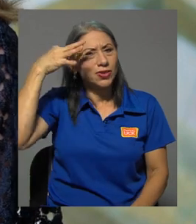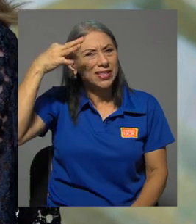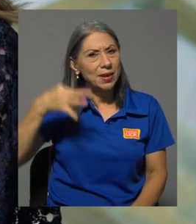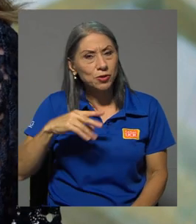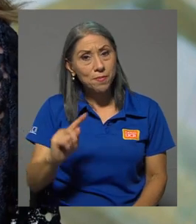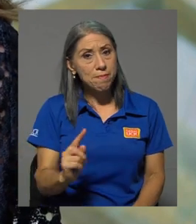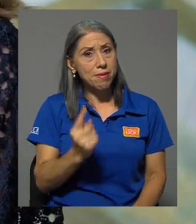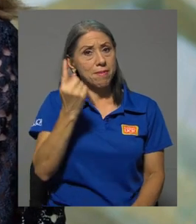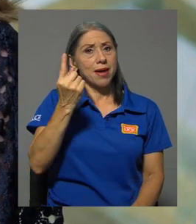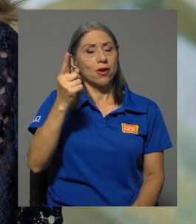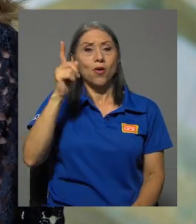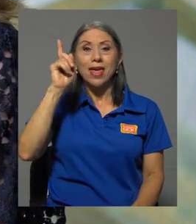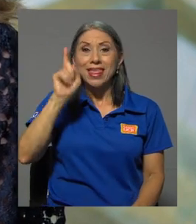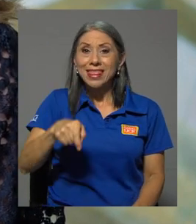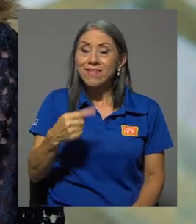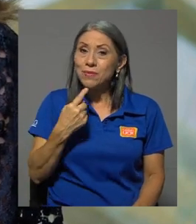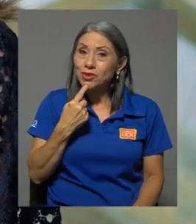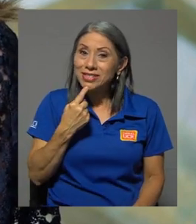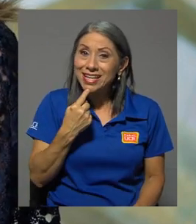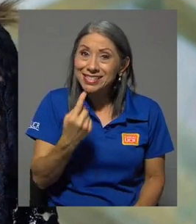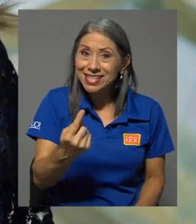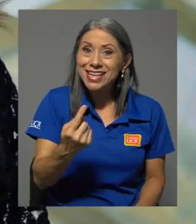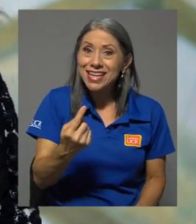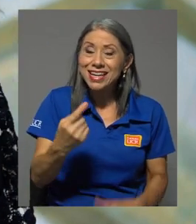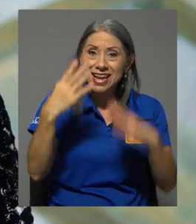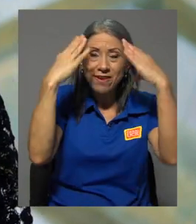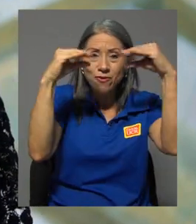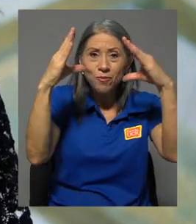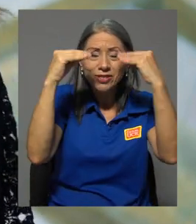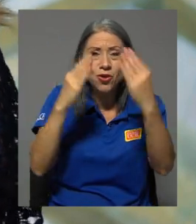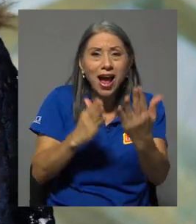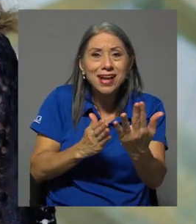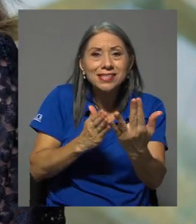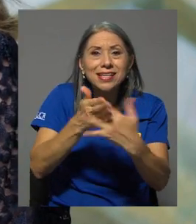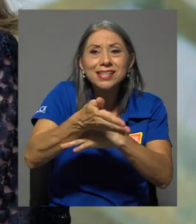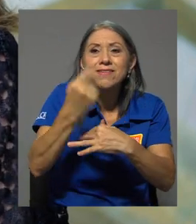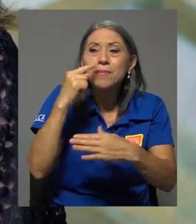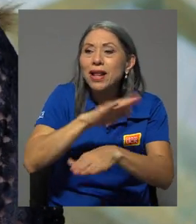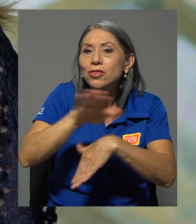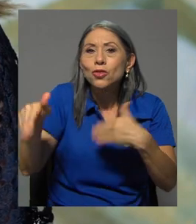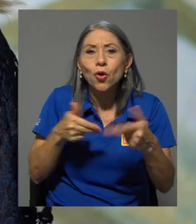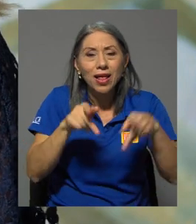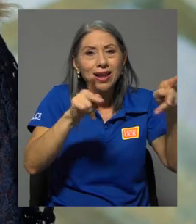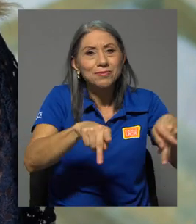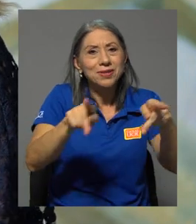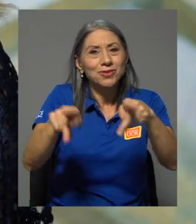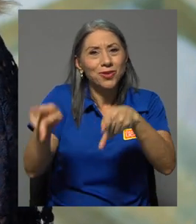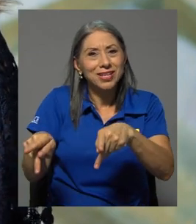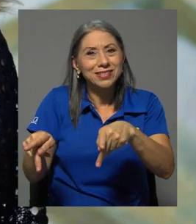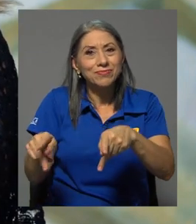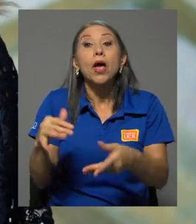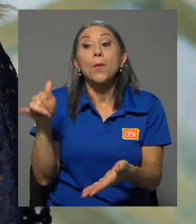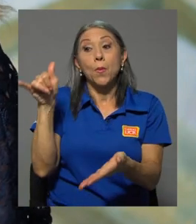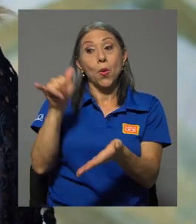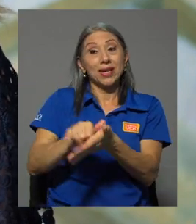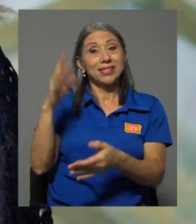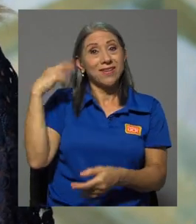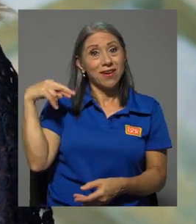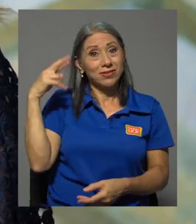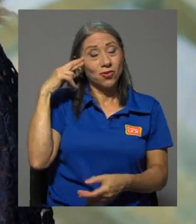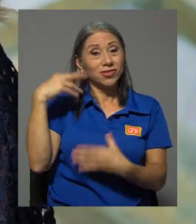primero hay que decir esta información de forma accesible a toda la población, y por eso va a salir